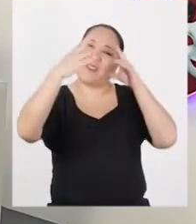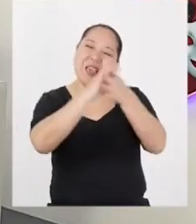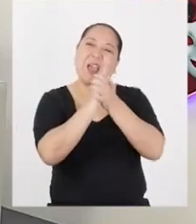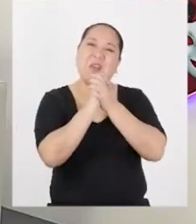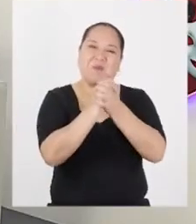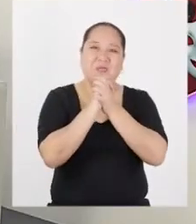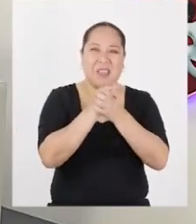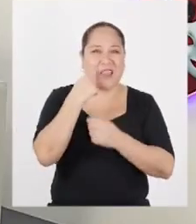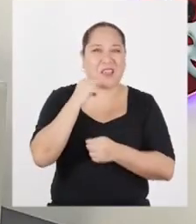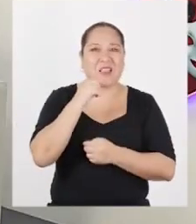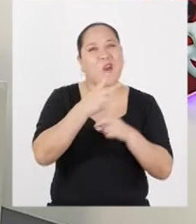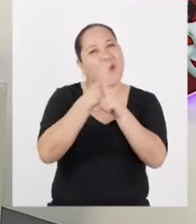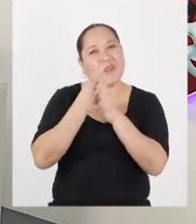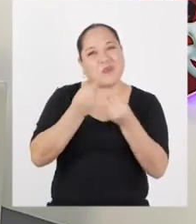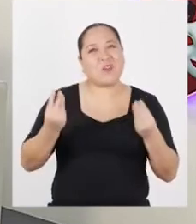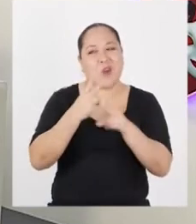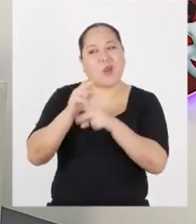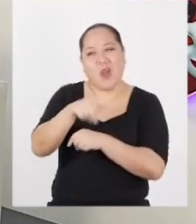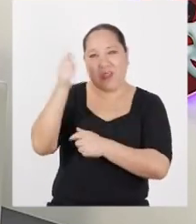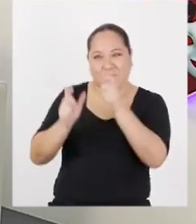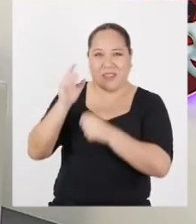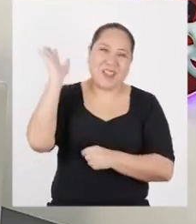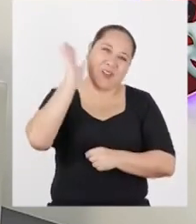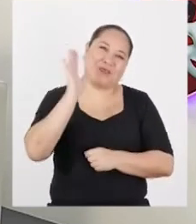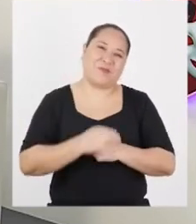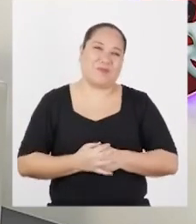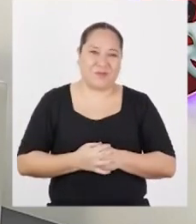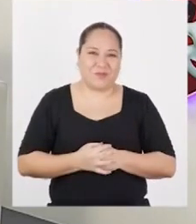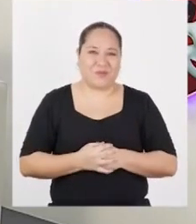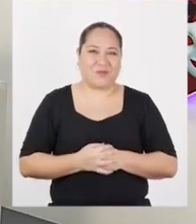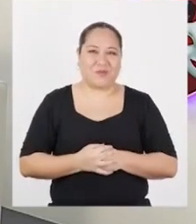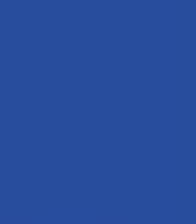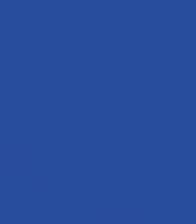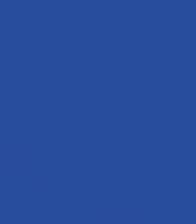pronto, amigas y amigos. Cuídense mucho y cuiden a los demás. ¡Chau!